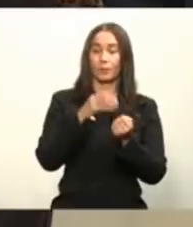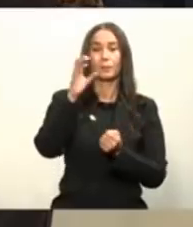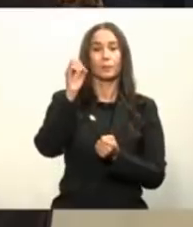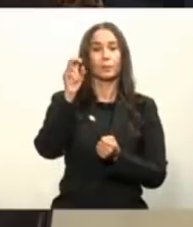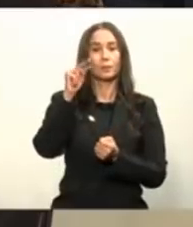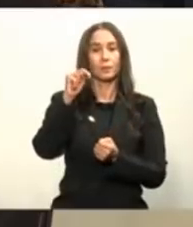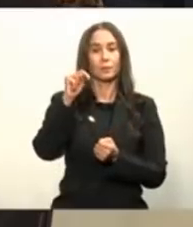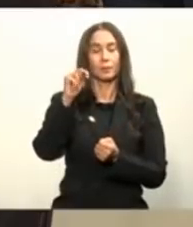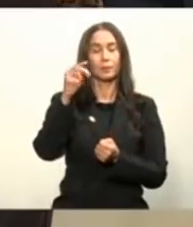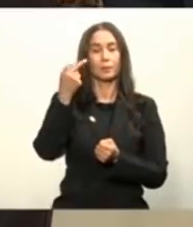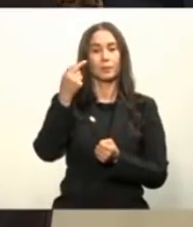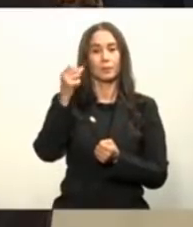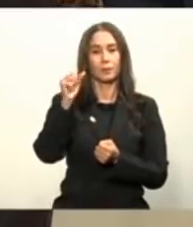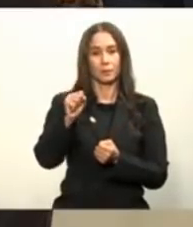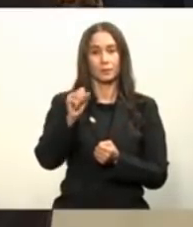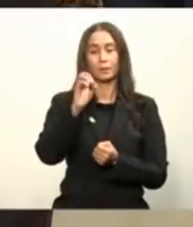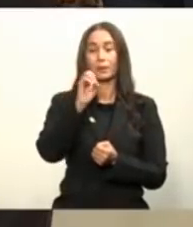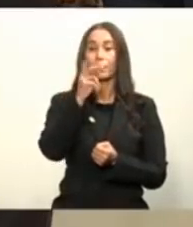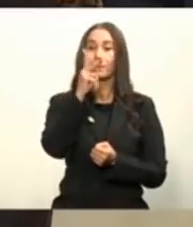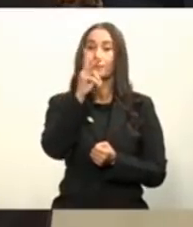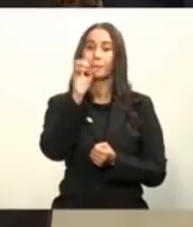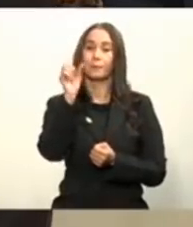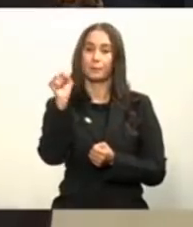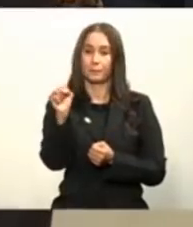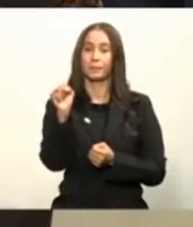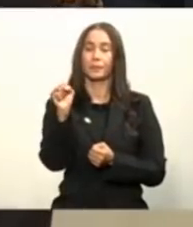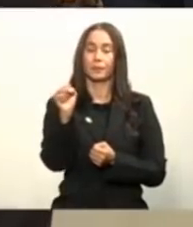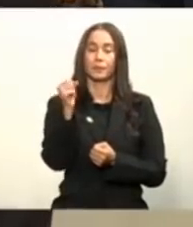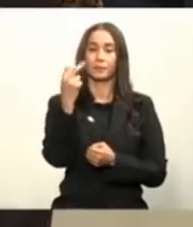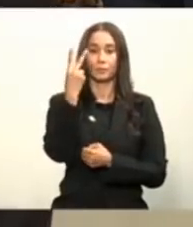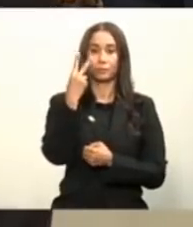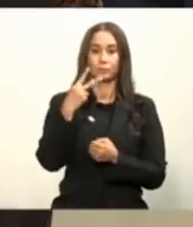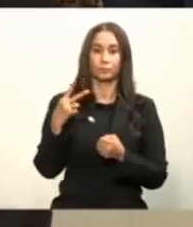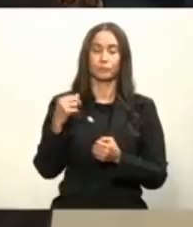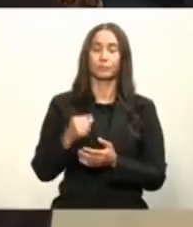Salud y la Organización Panamericana de la Salud